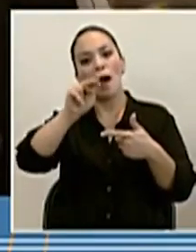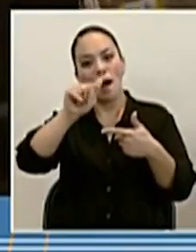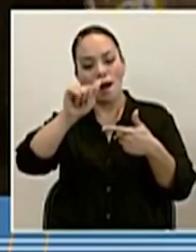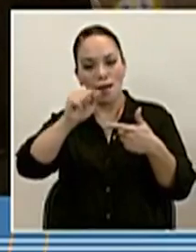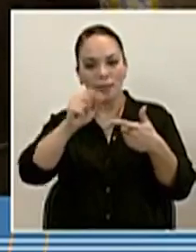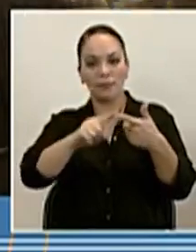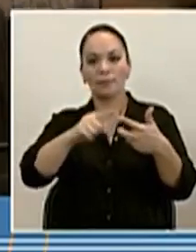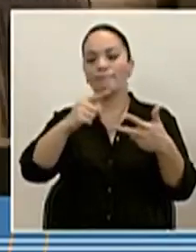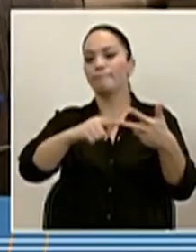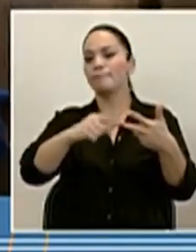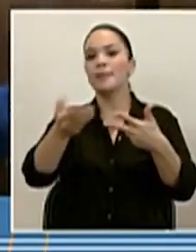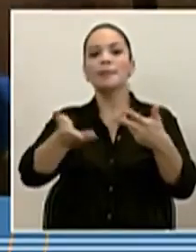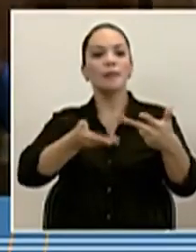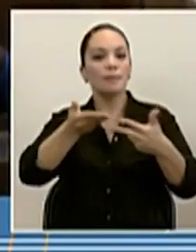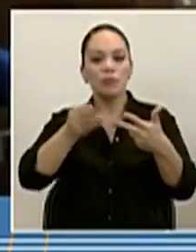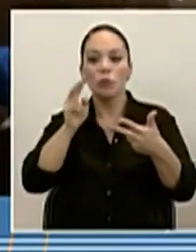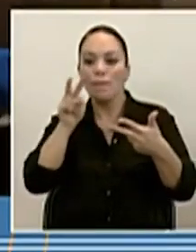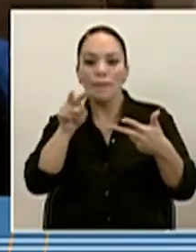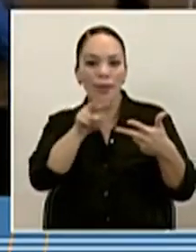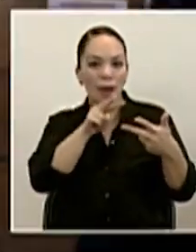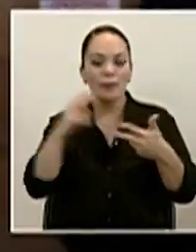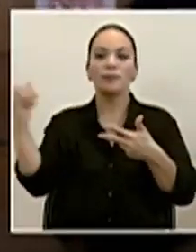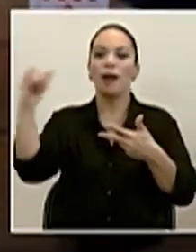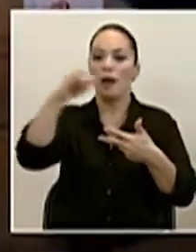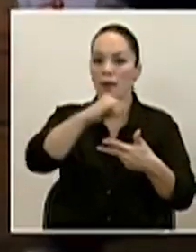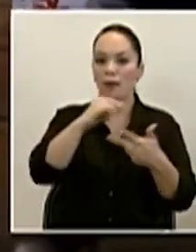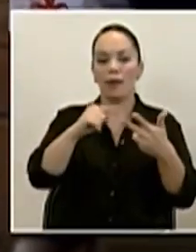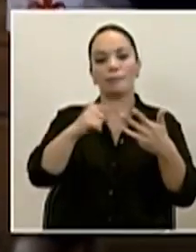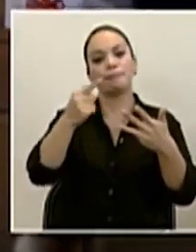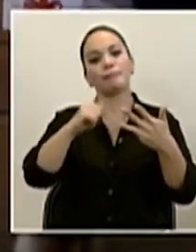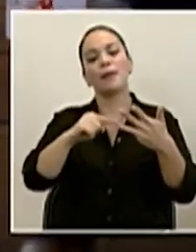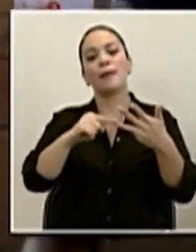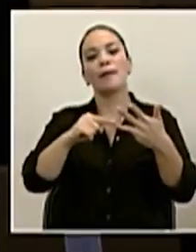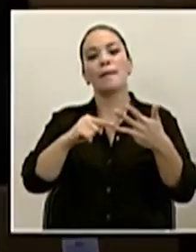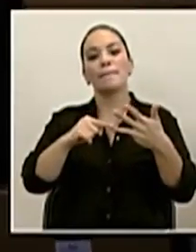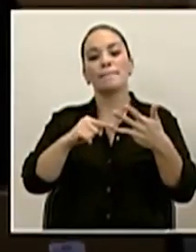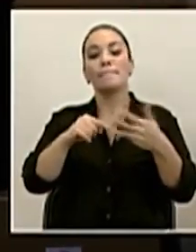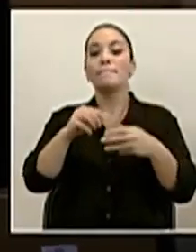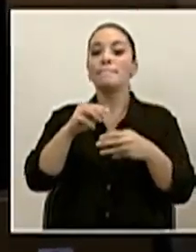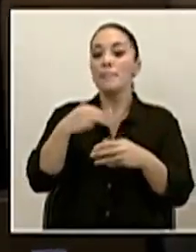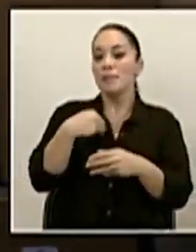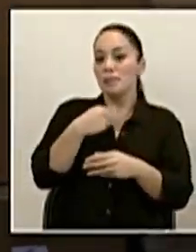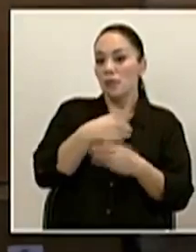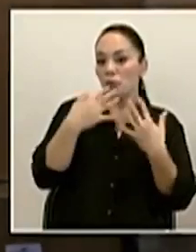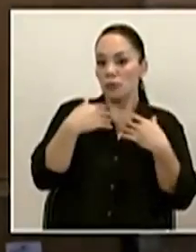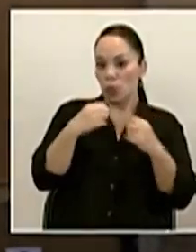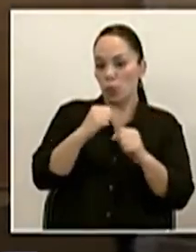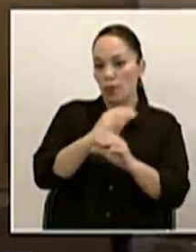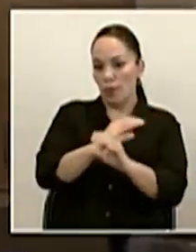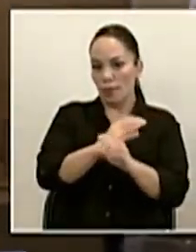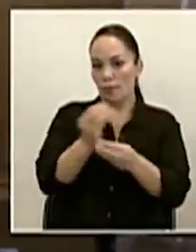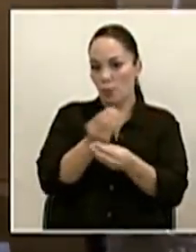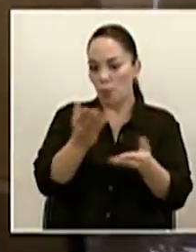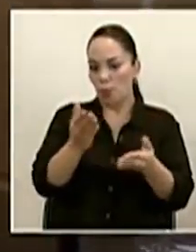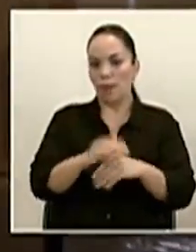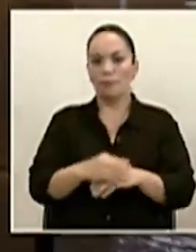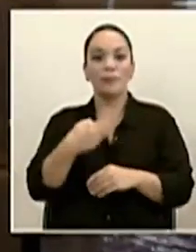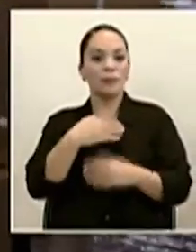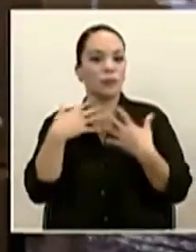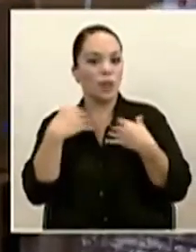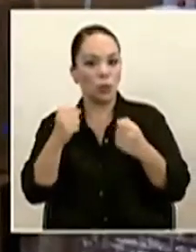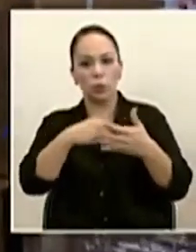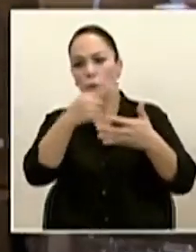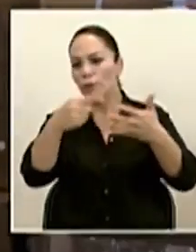Servicio de Vigilancia Aérea y el Ministerio de Seguridad Pública, el Ministerio de Salud, la